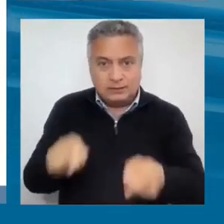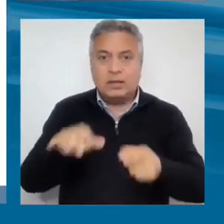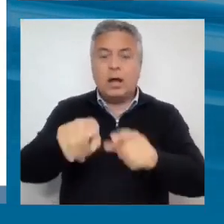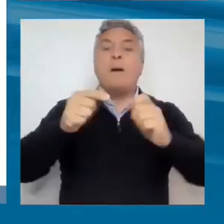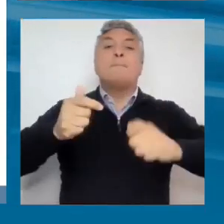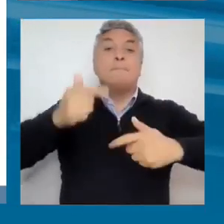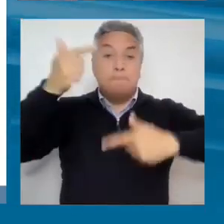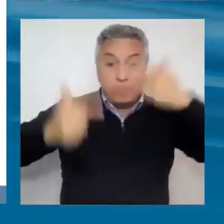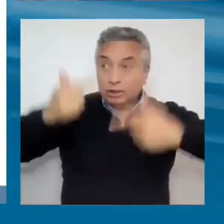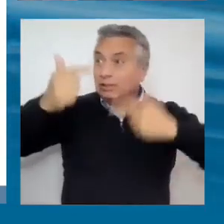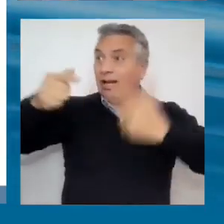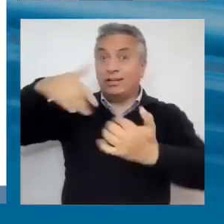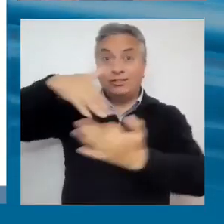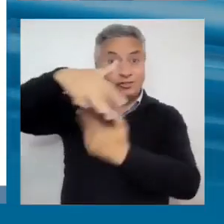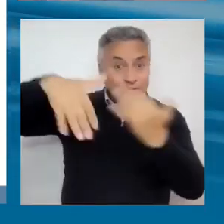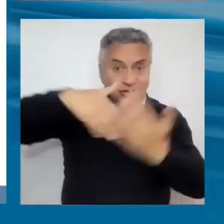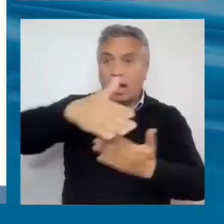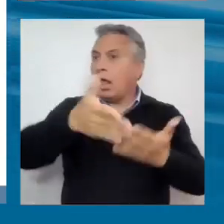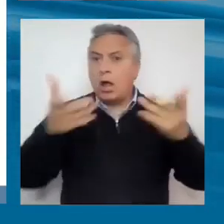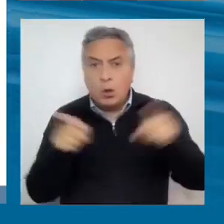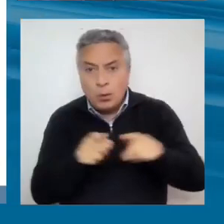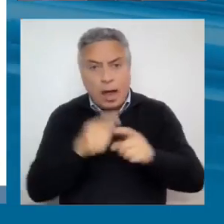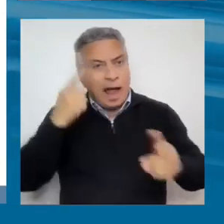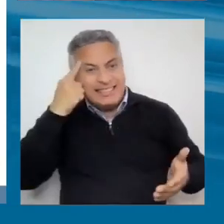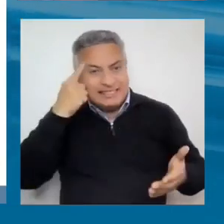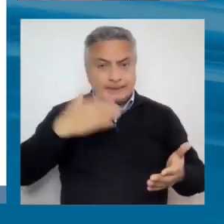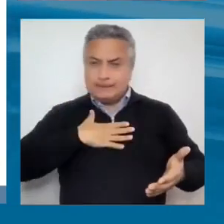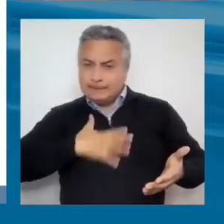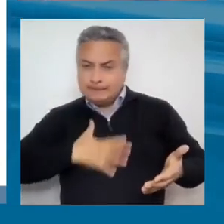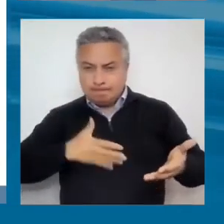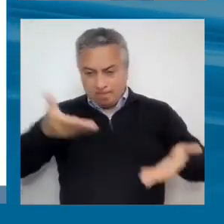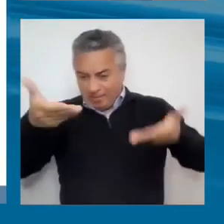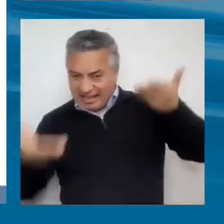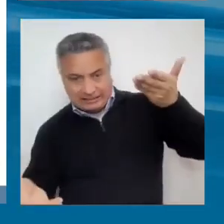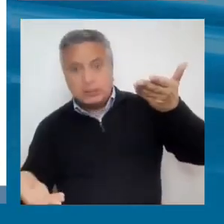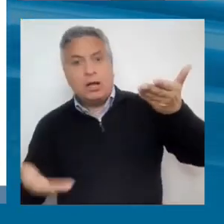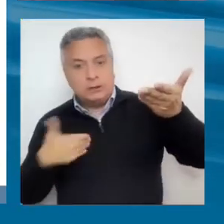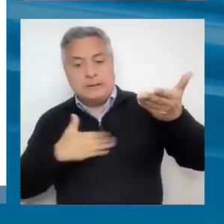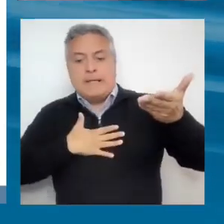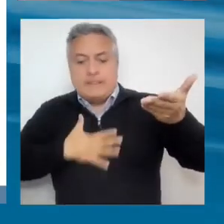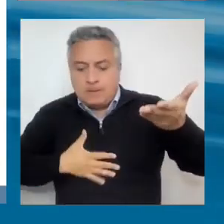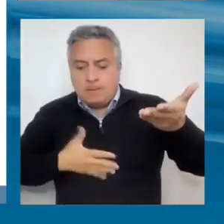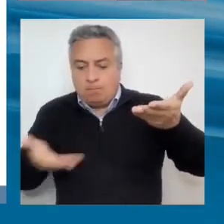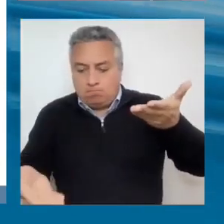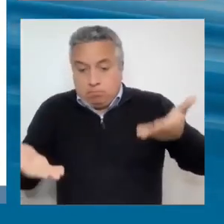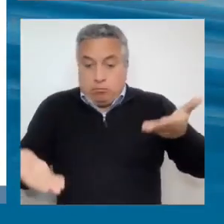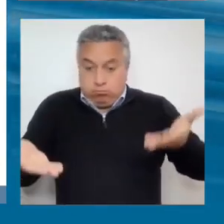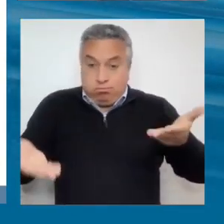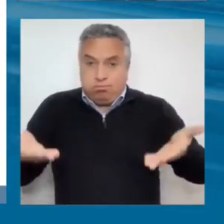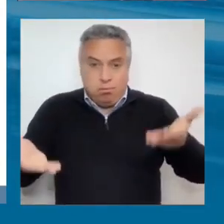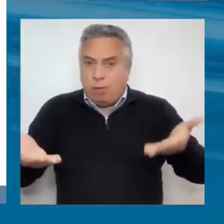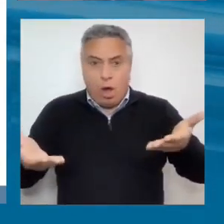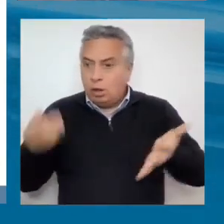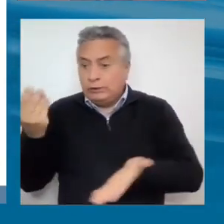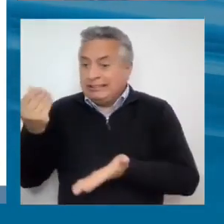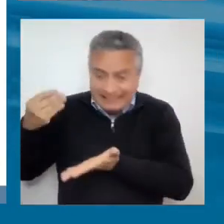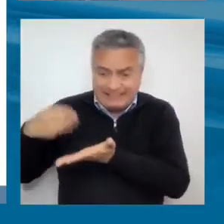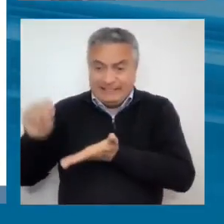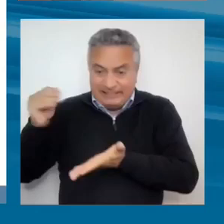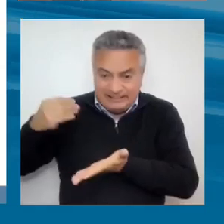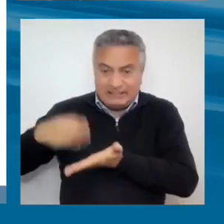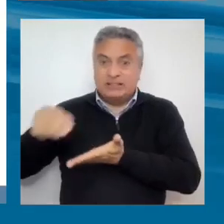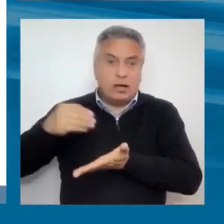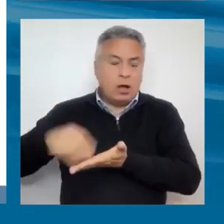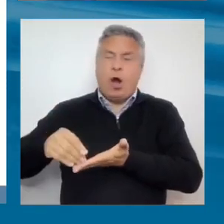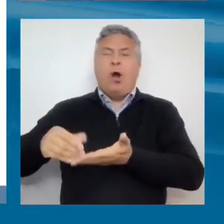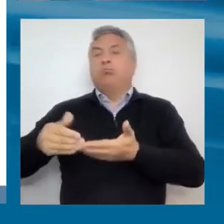para poder compensar esa desigualdad arraigada en lo productivo estarían carísimas, sino que habría que cambiar la estructura productiva.